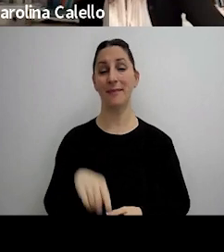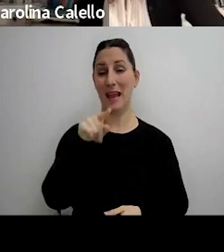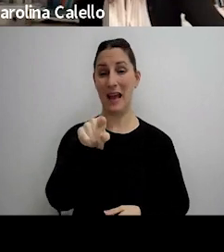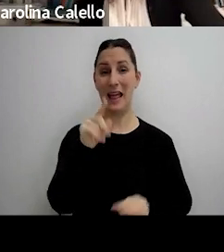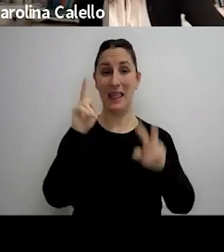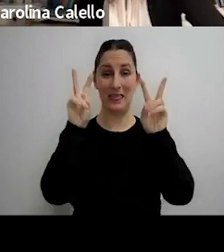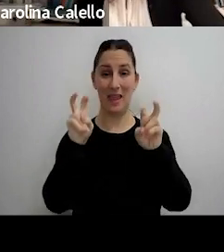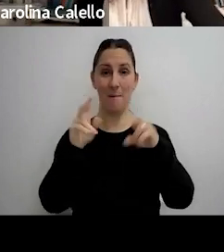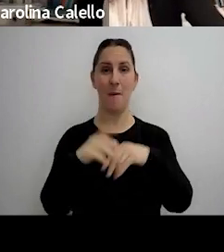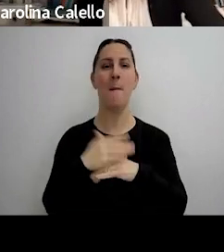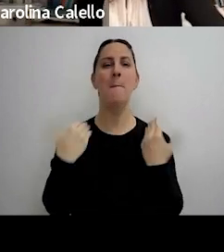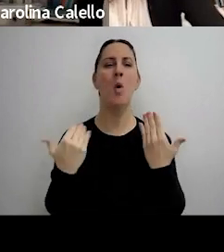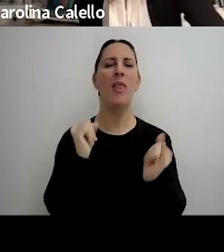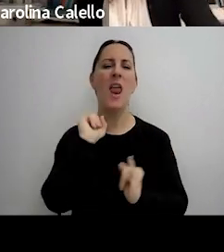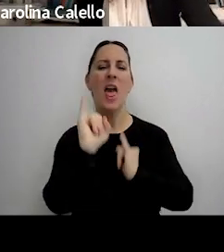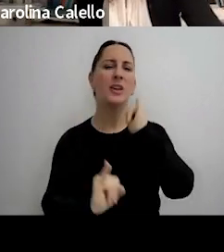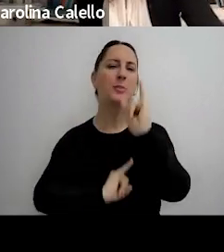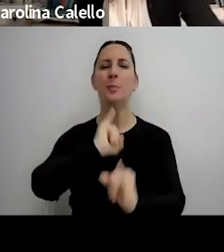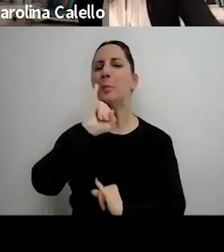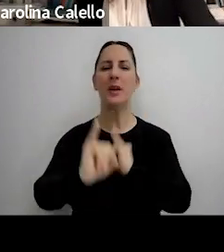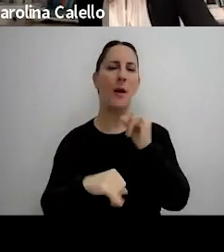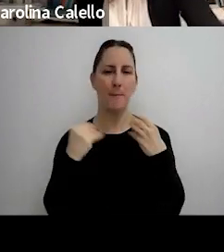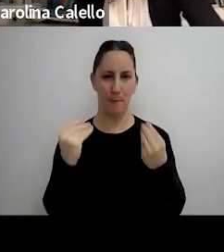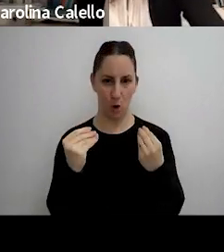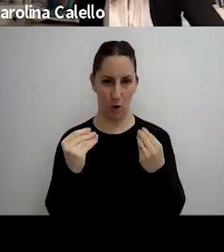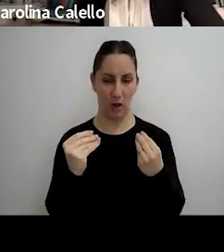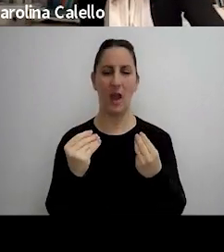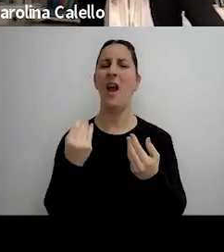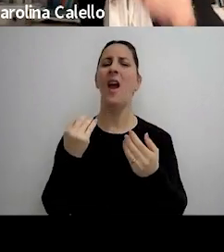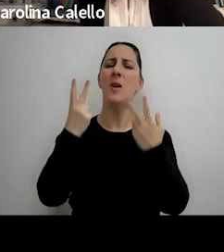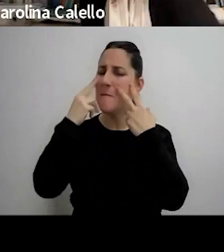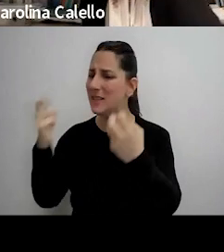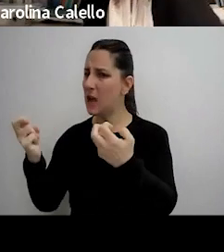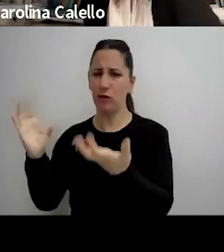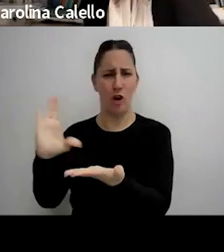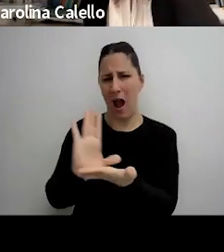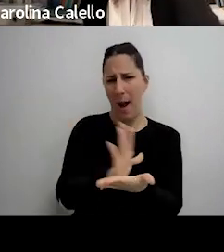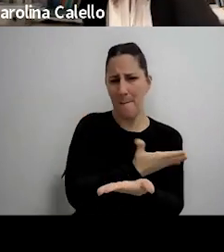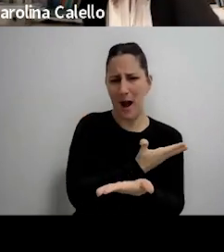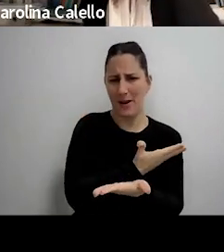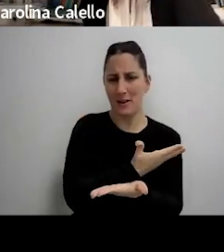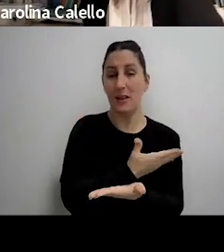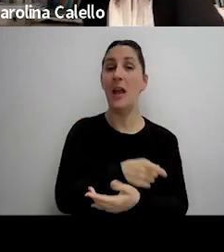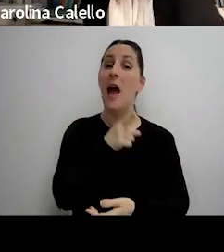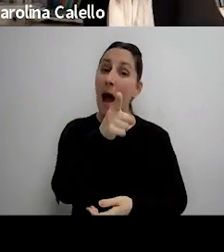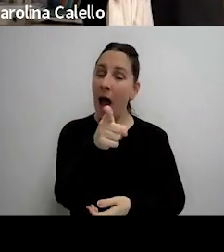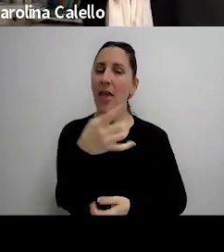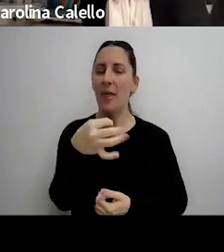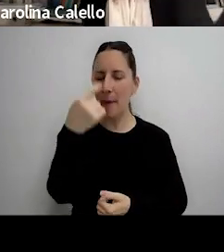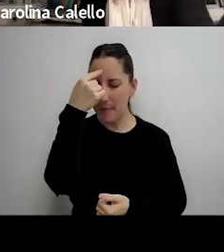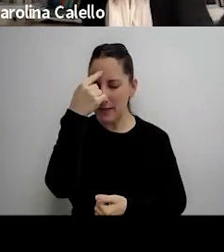es explicar por qué independientemente de la causa o sea acá sí que hay que valorar